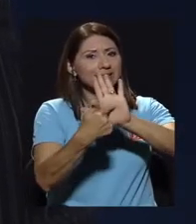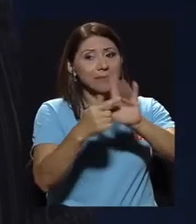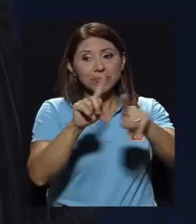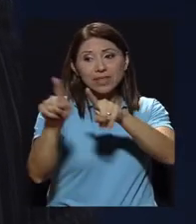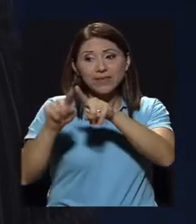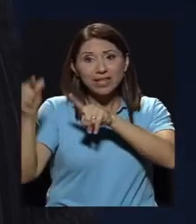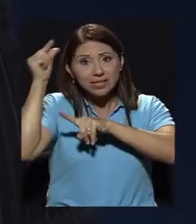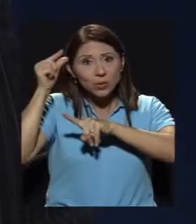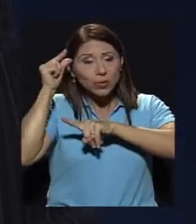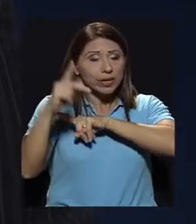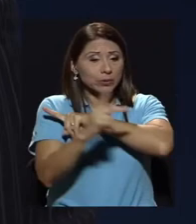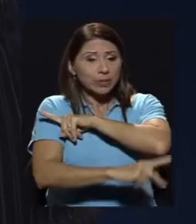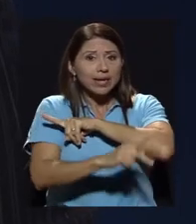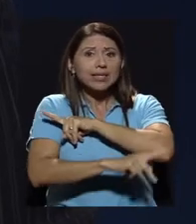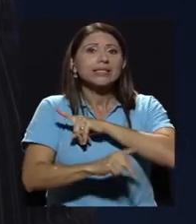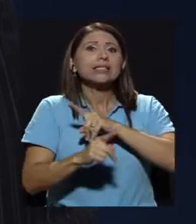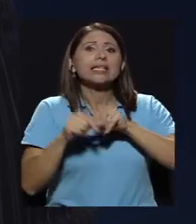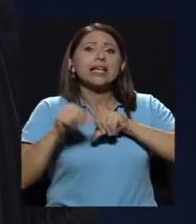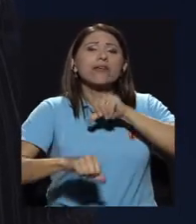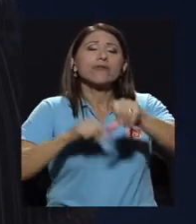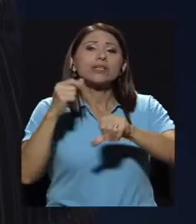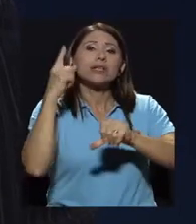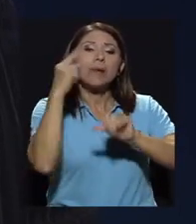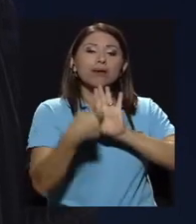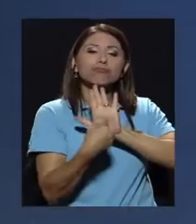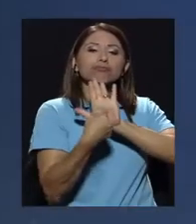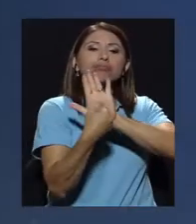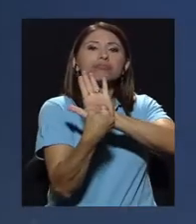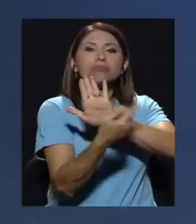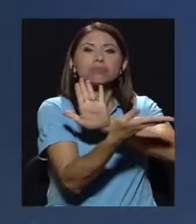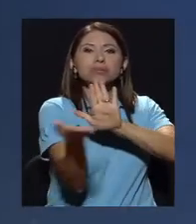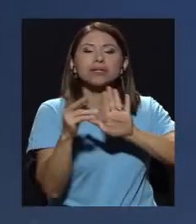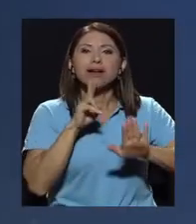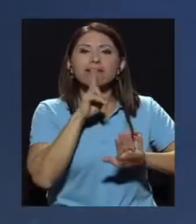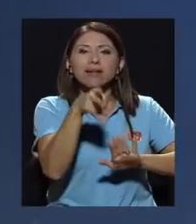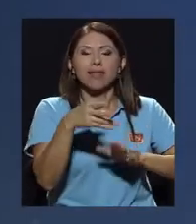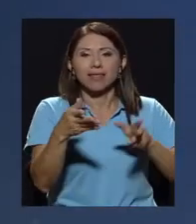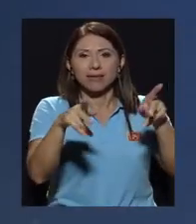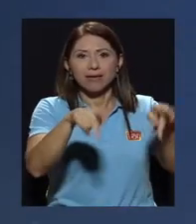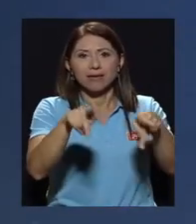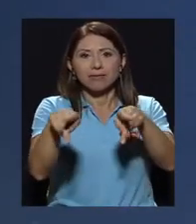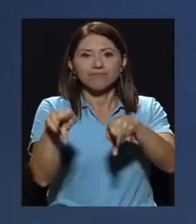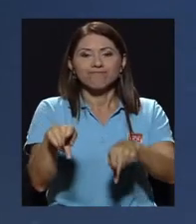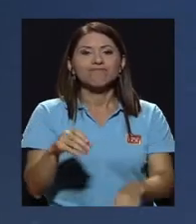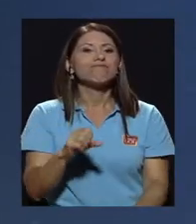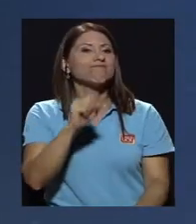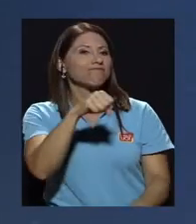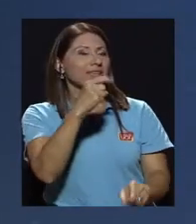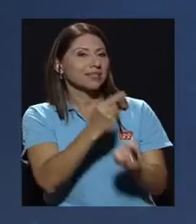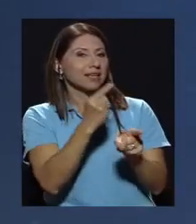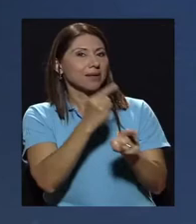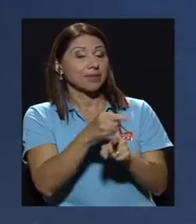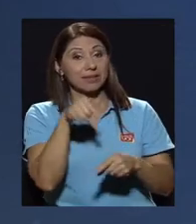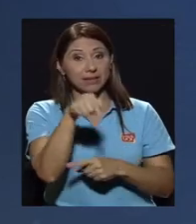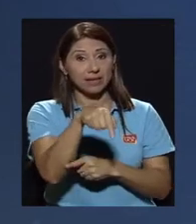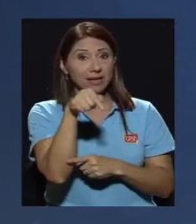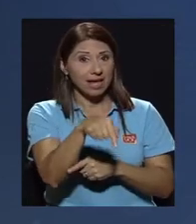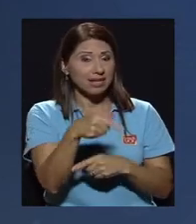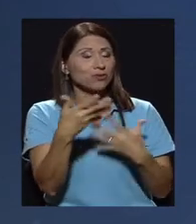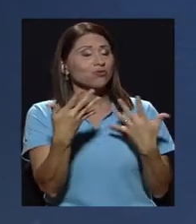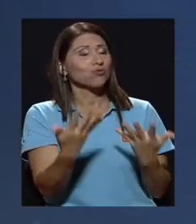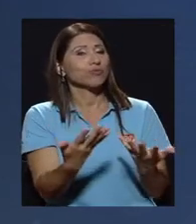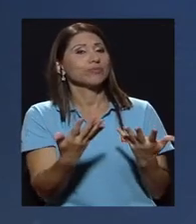parte de los Estados para, de algún modo, mostrarle a la ciudadanía la realidad. Exactamente. Esto viene mucho con todo lo que es el